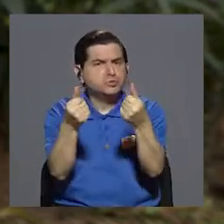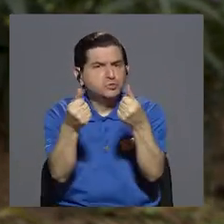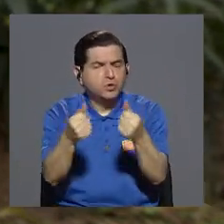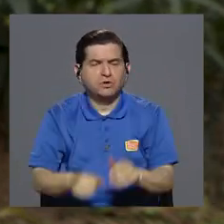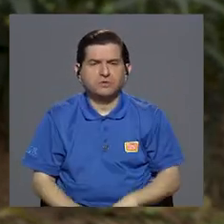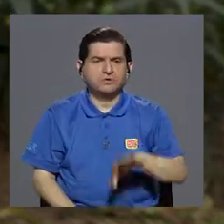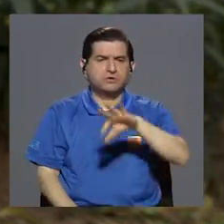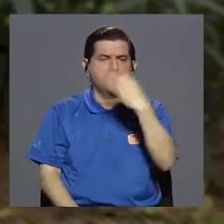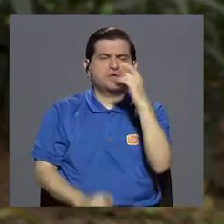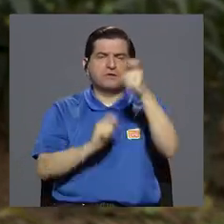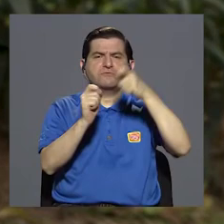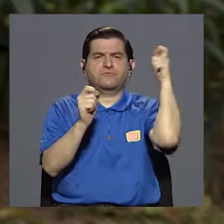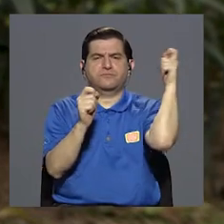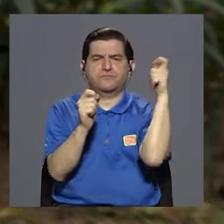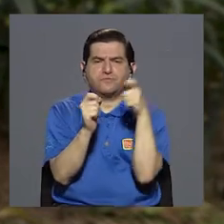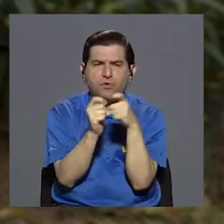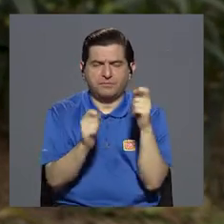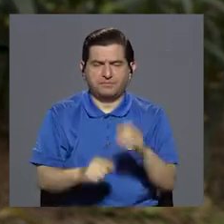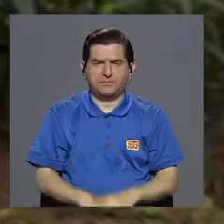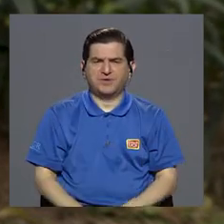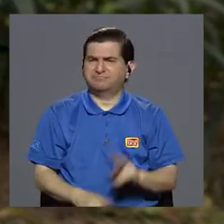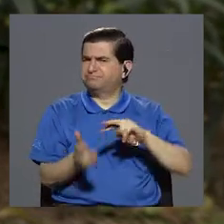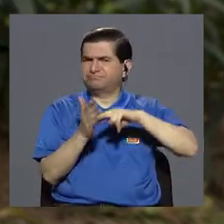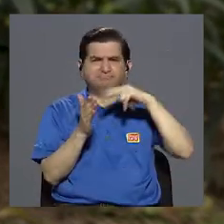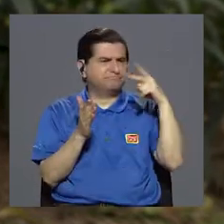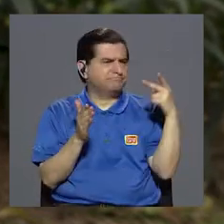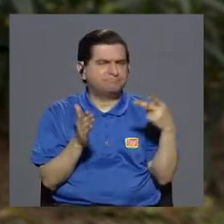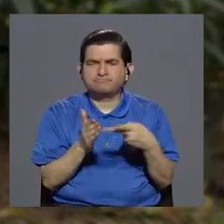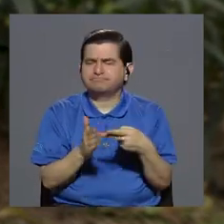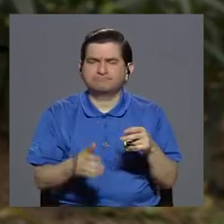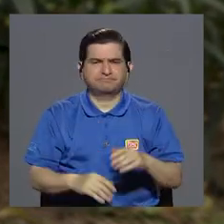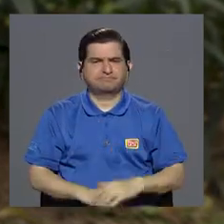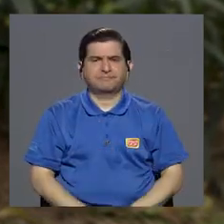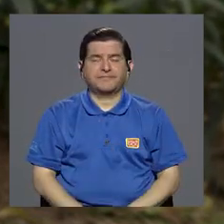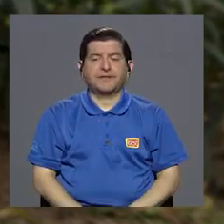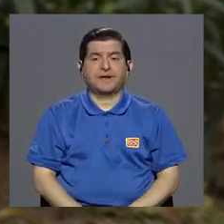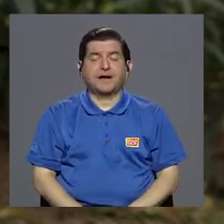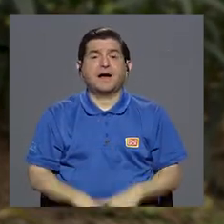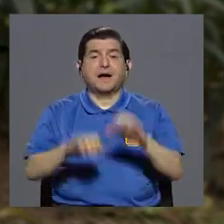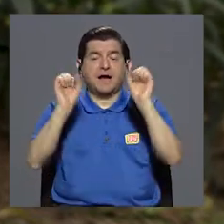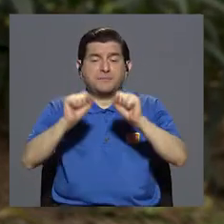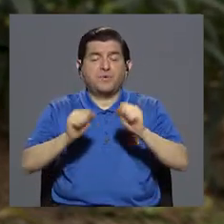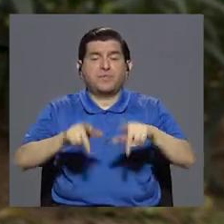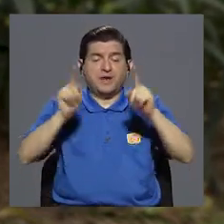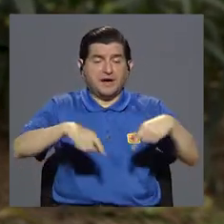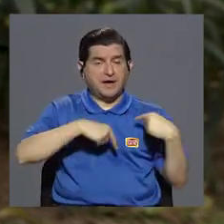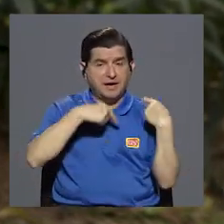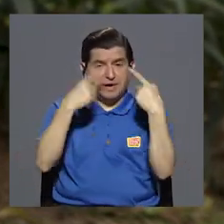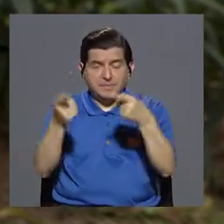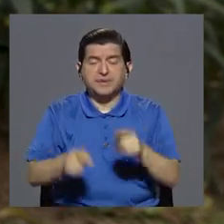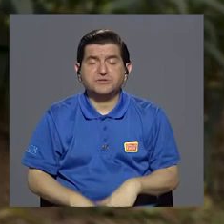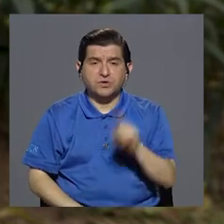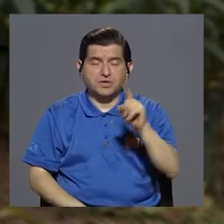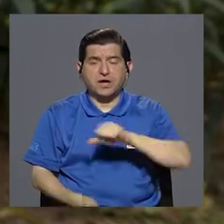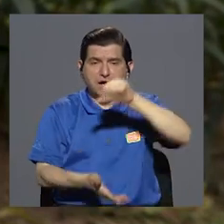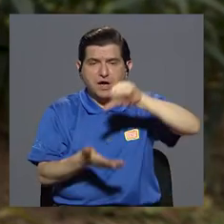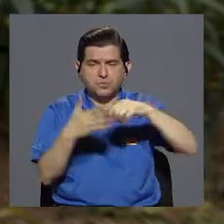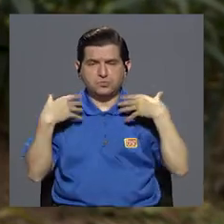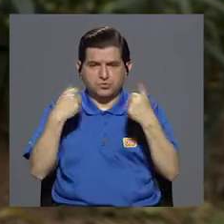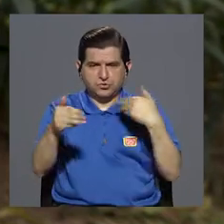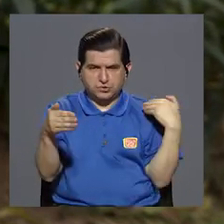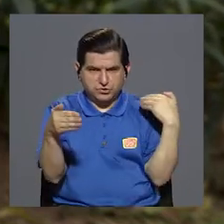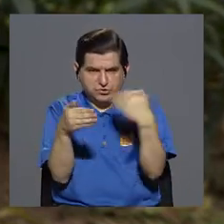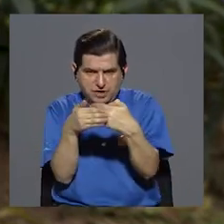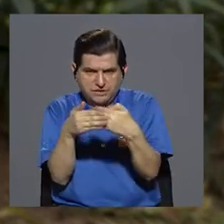y de una manera certera. Y eso significa, básicamente, trasladar a la persona al centro de salud más